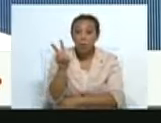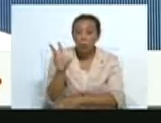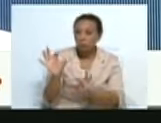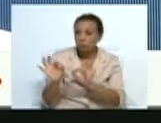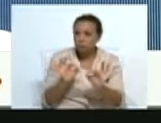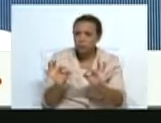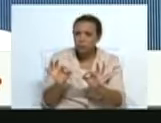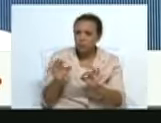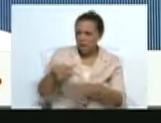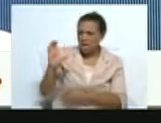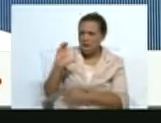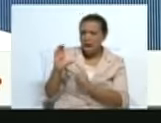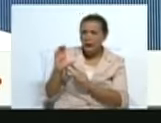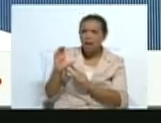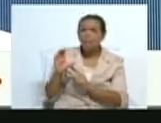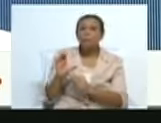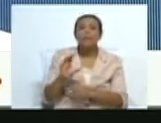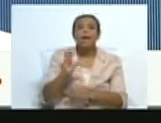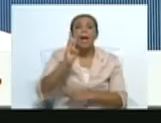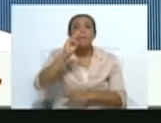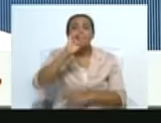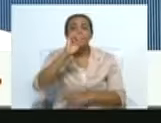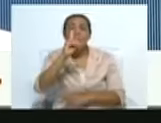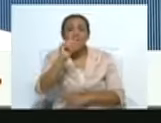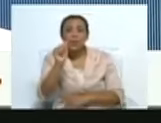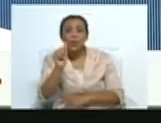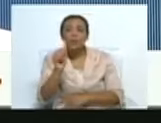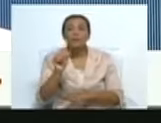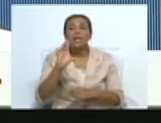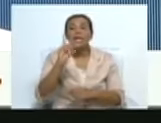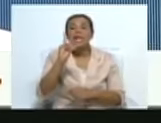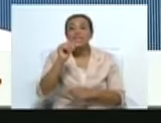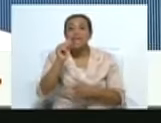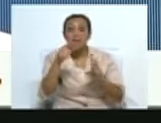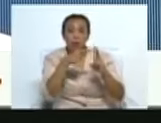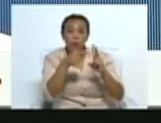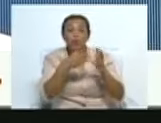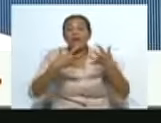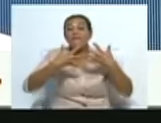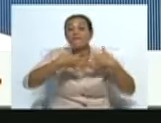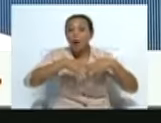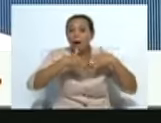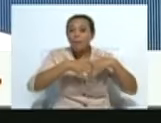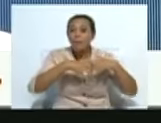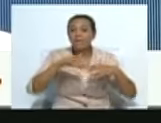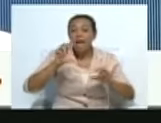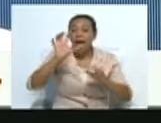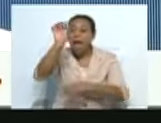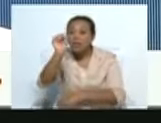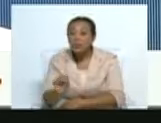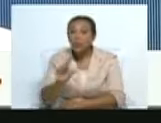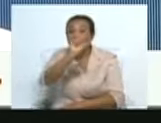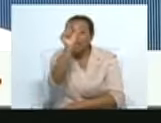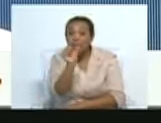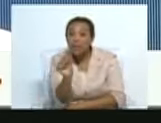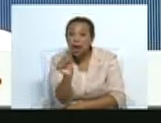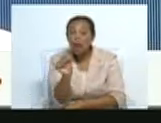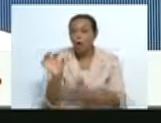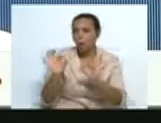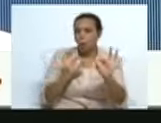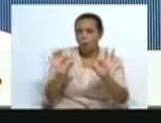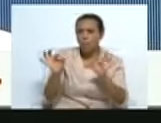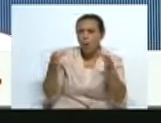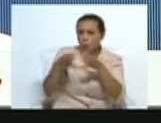obra, que se llama Made in Ilva, hecho en Ilva. Ilva es una fábrica en el sur de Italia. Y la obra, que como